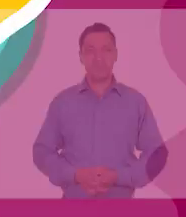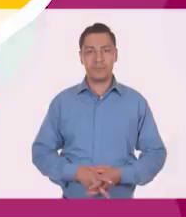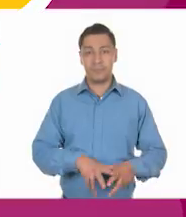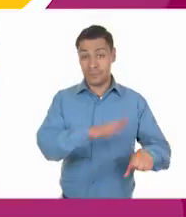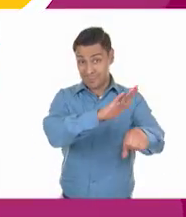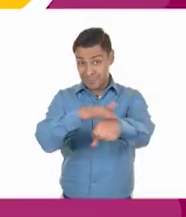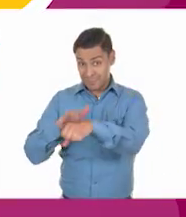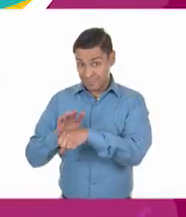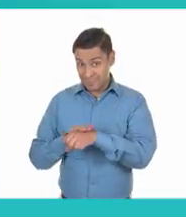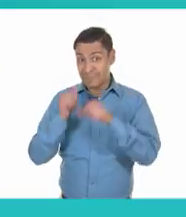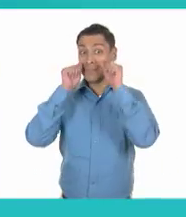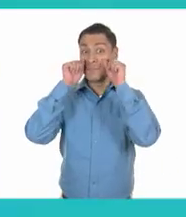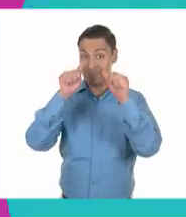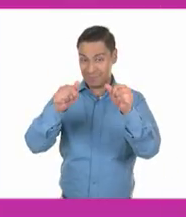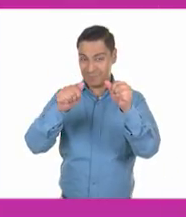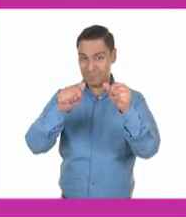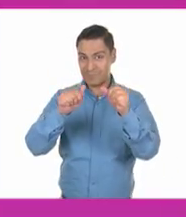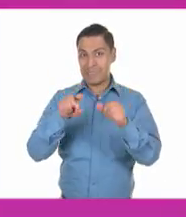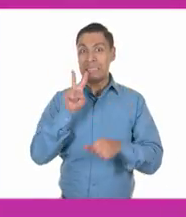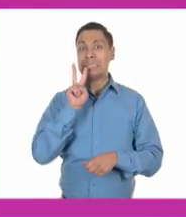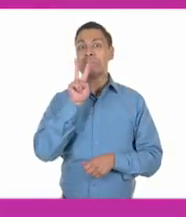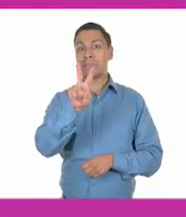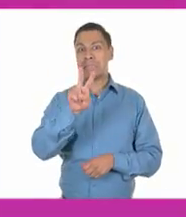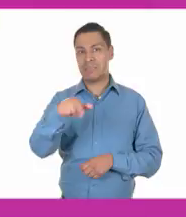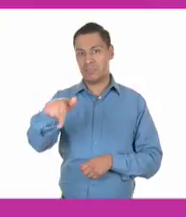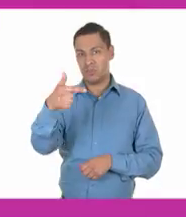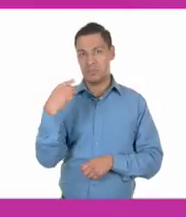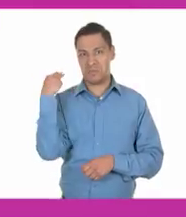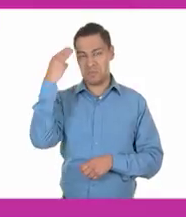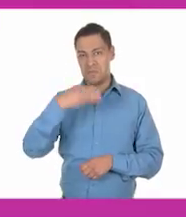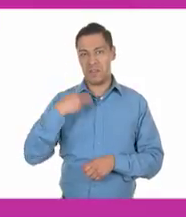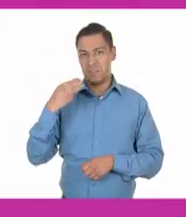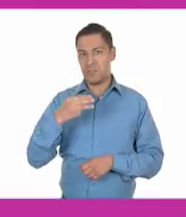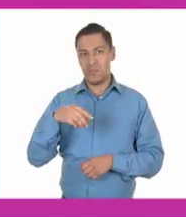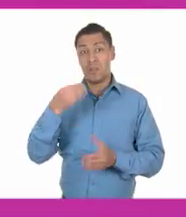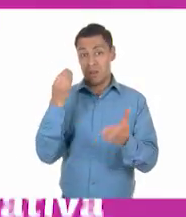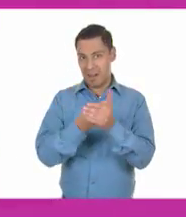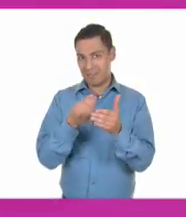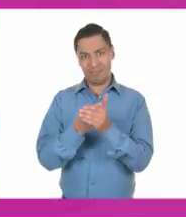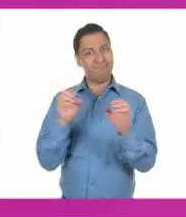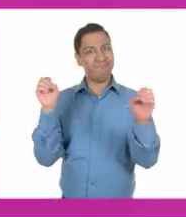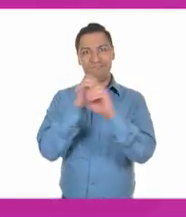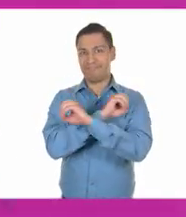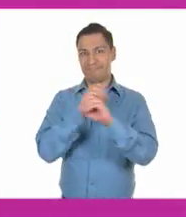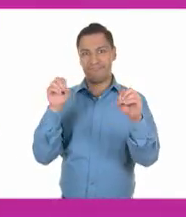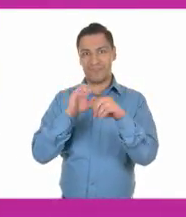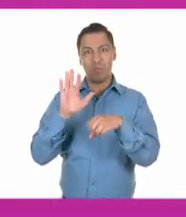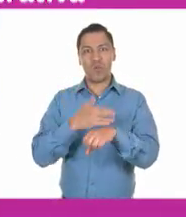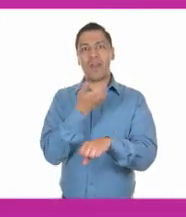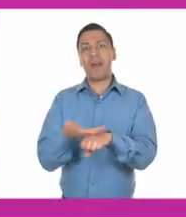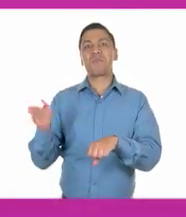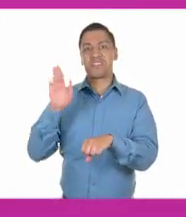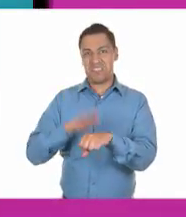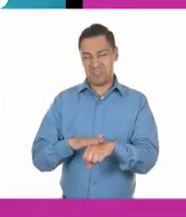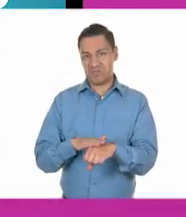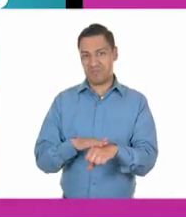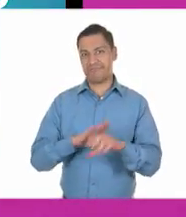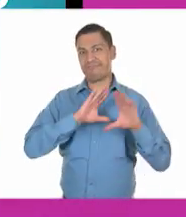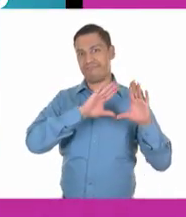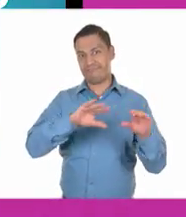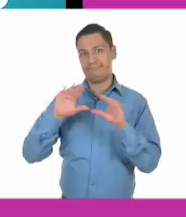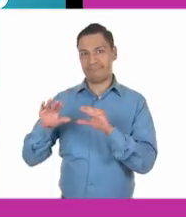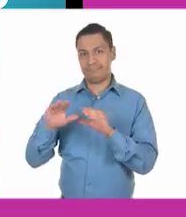Atención, atención. Este viernes, 12 de marzo, no habrá clases por descarga administrativa. Así que tendremos